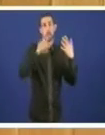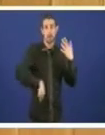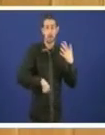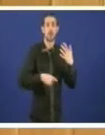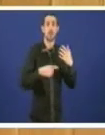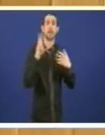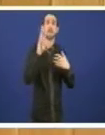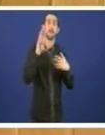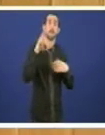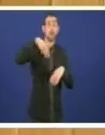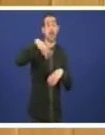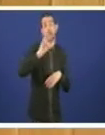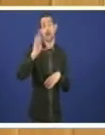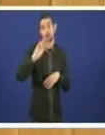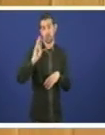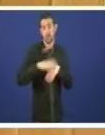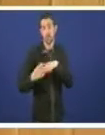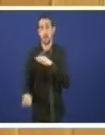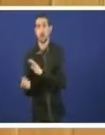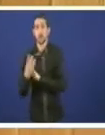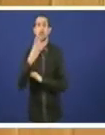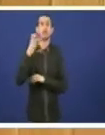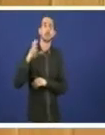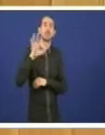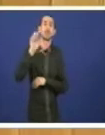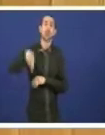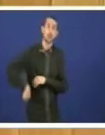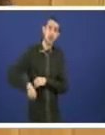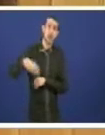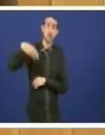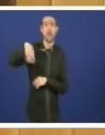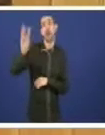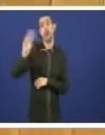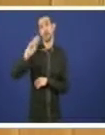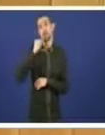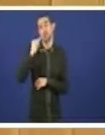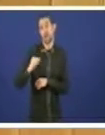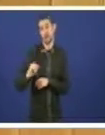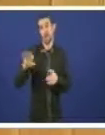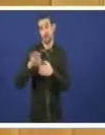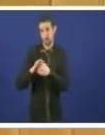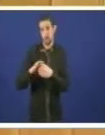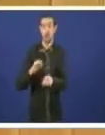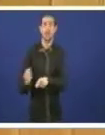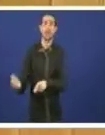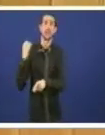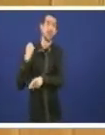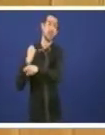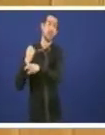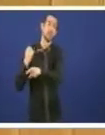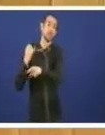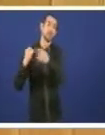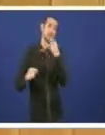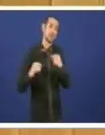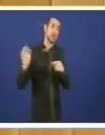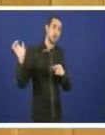producir 459.000 megavatios de enerxía ca valorización teóricamente energética dese lixo e decir